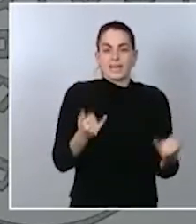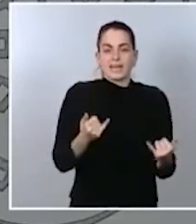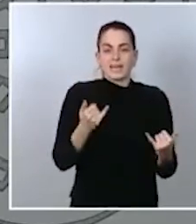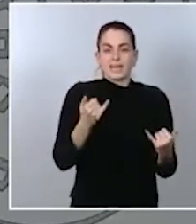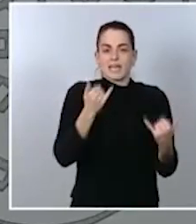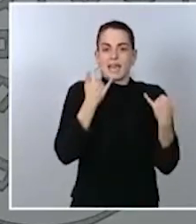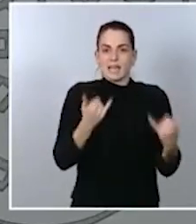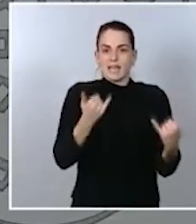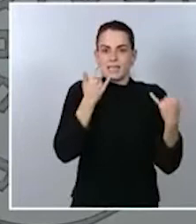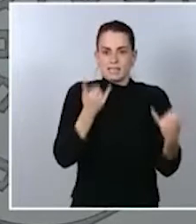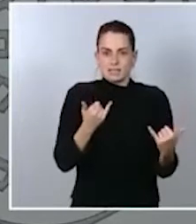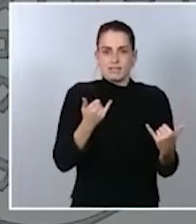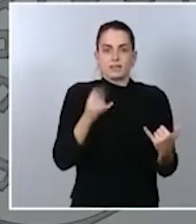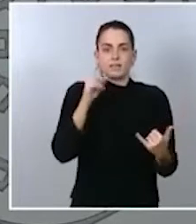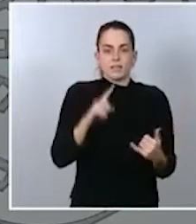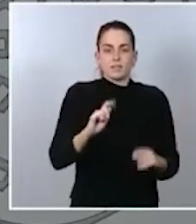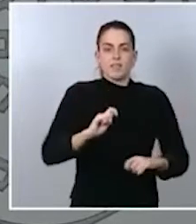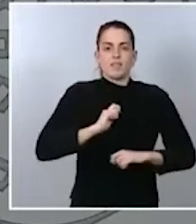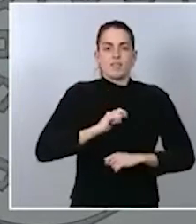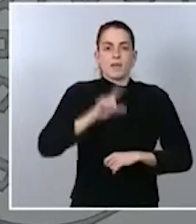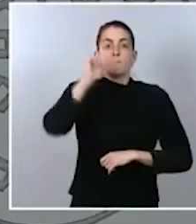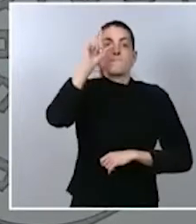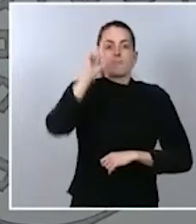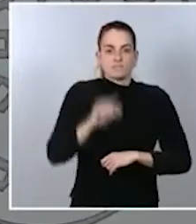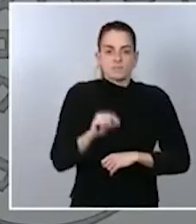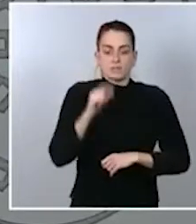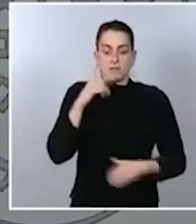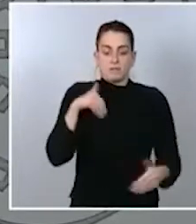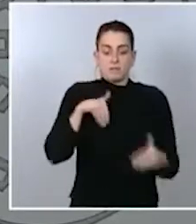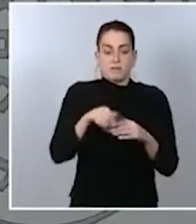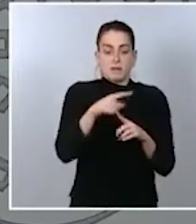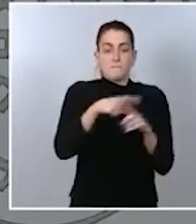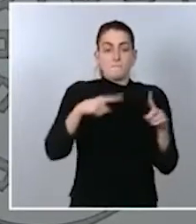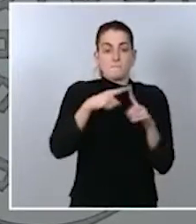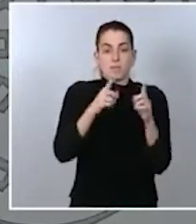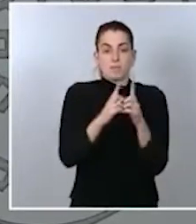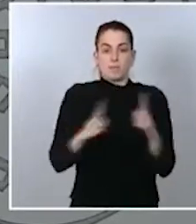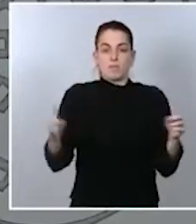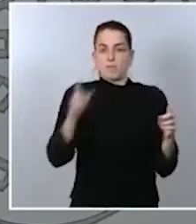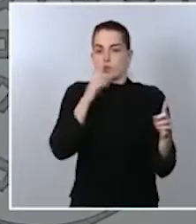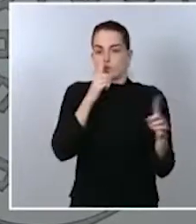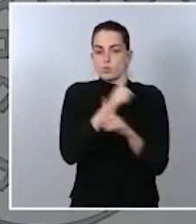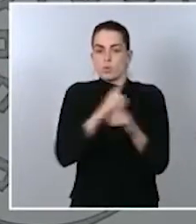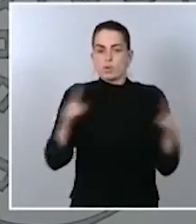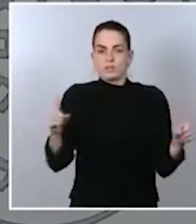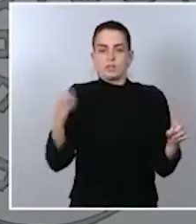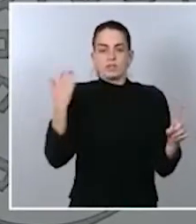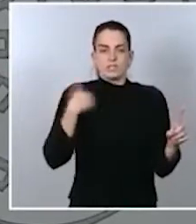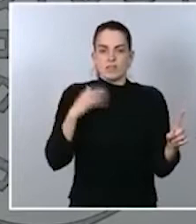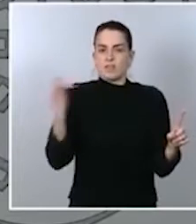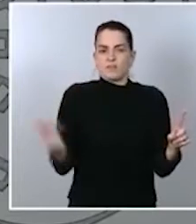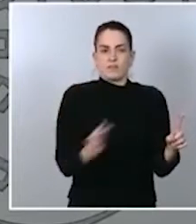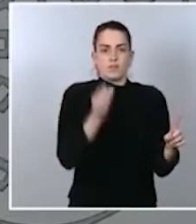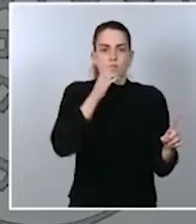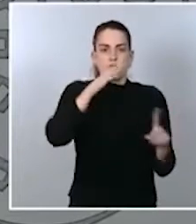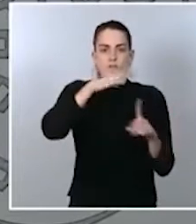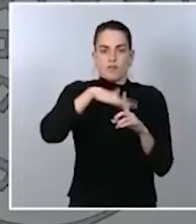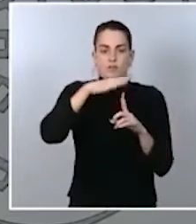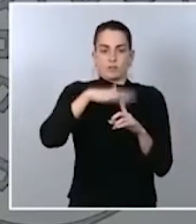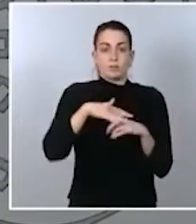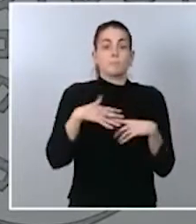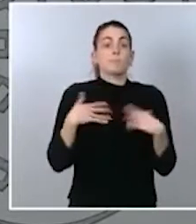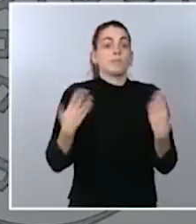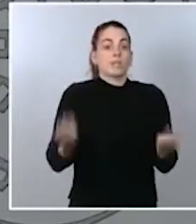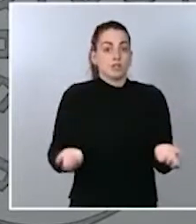tanto poder abaratar en ese medio plazo a lo largo del año el coste definitivo de la factura por tanto subida